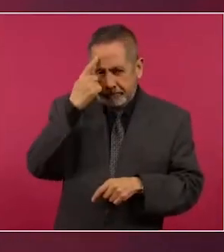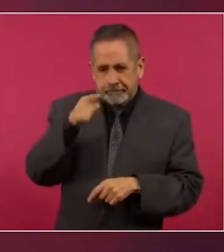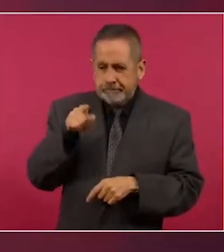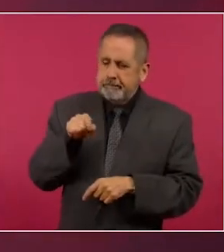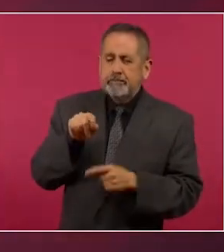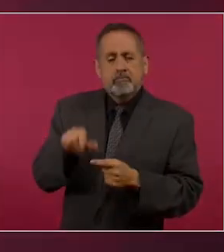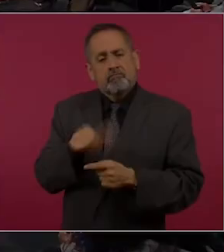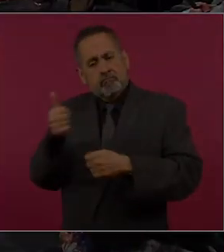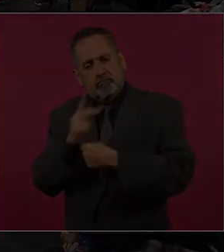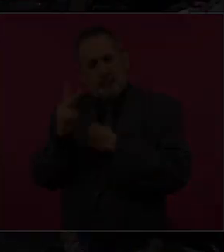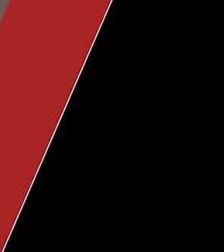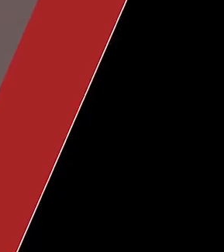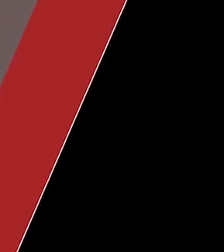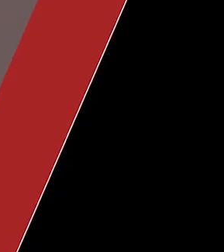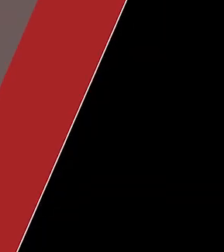para otros.